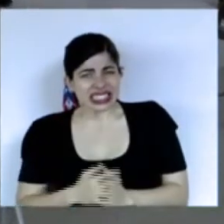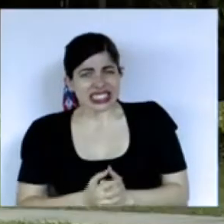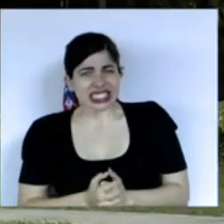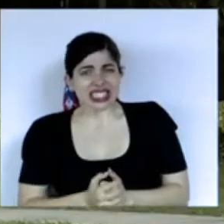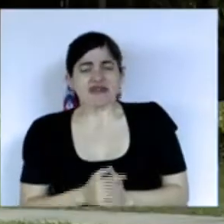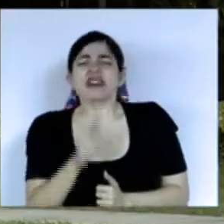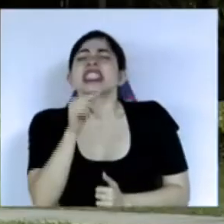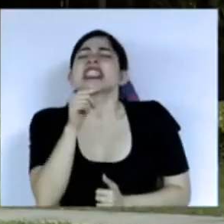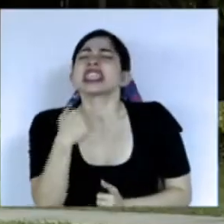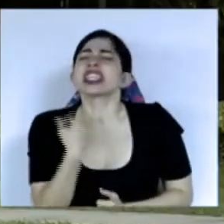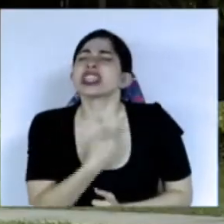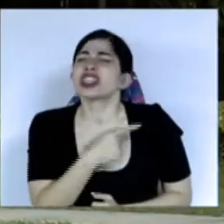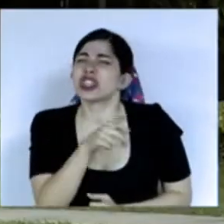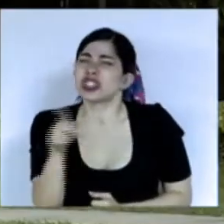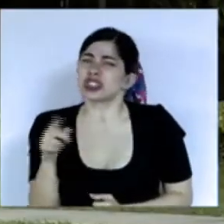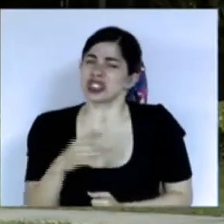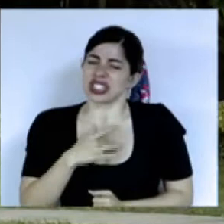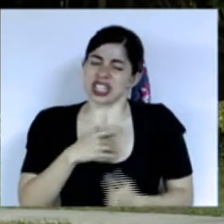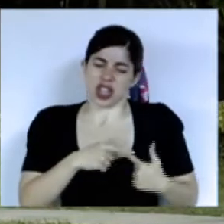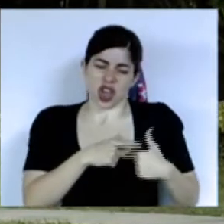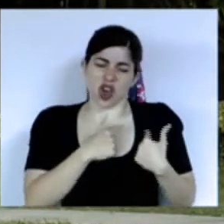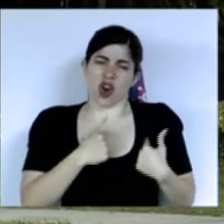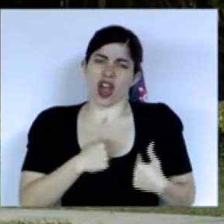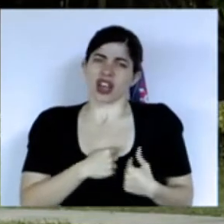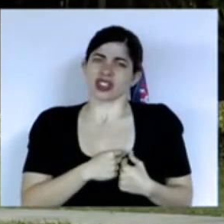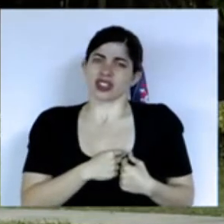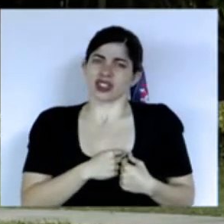¿quién de nosotros no se le hincha el corazón